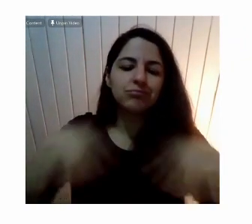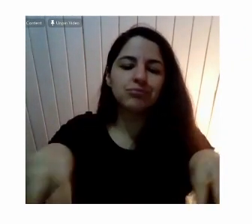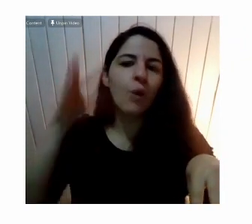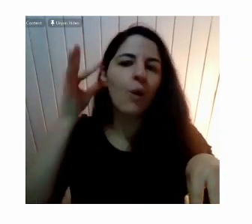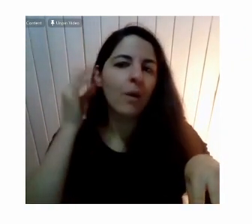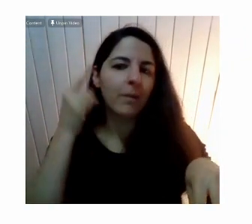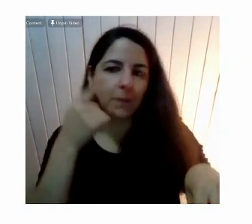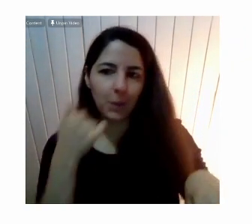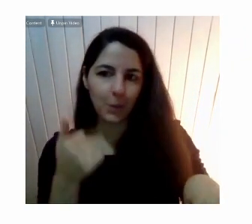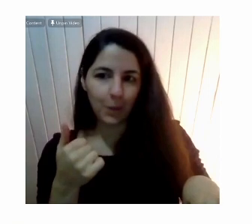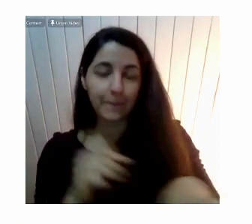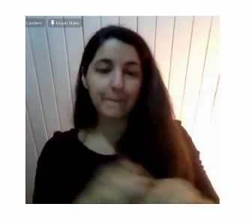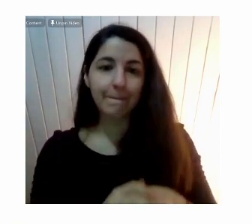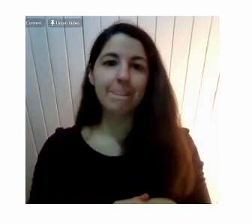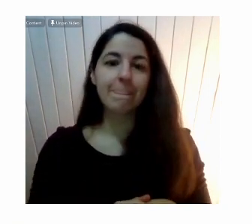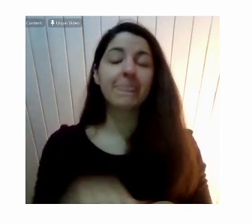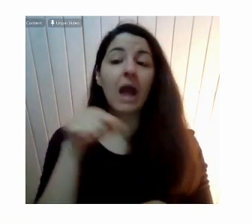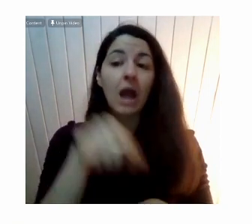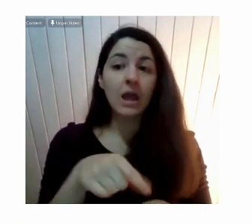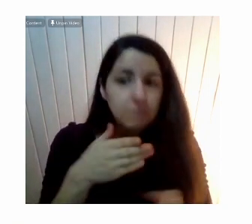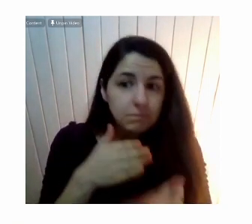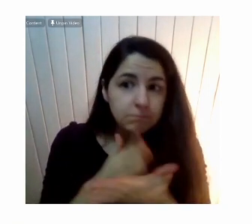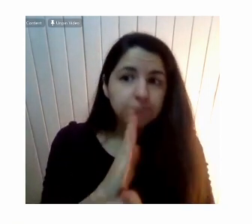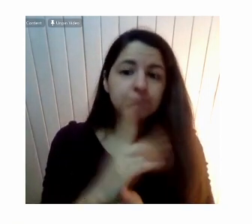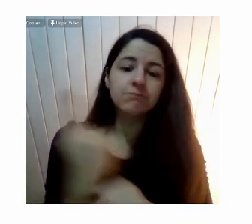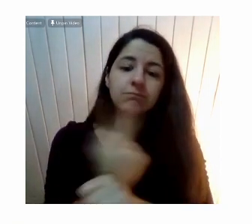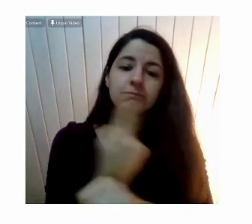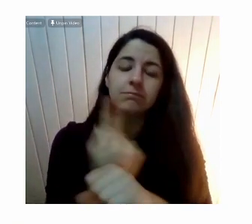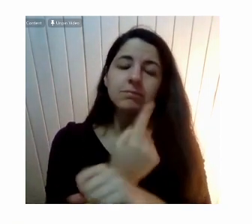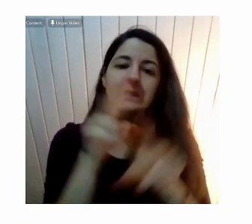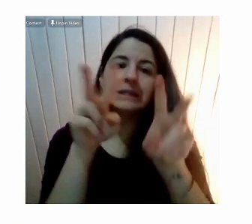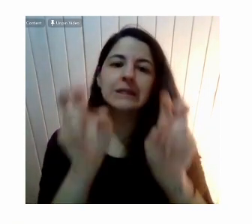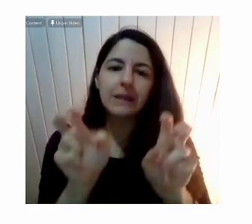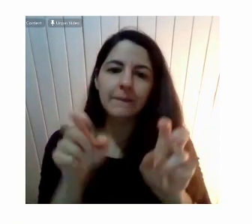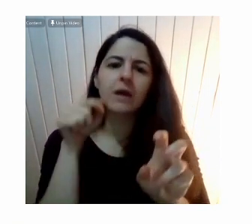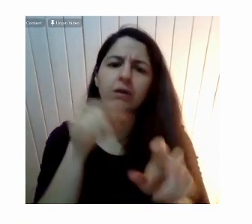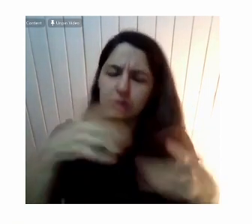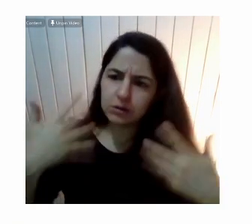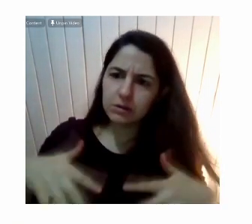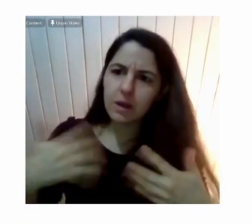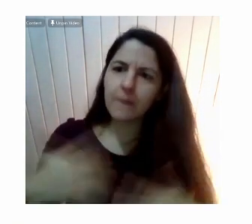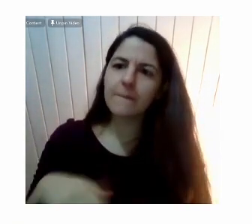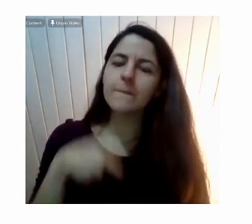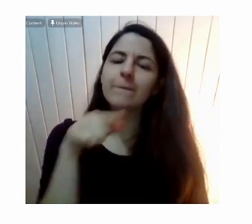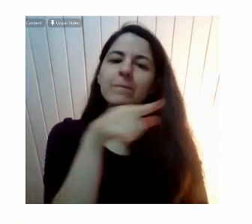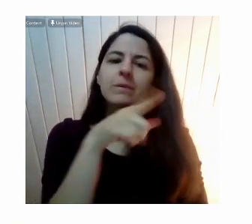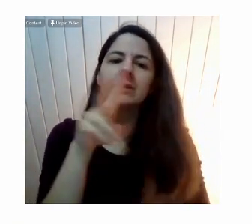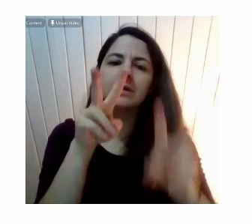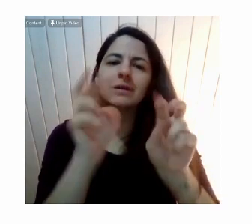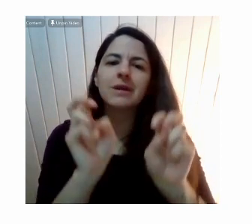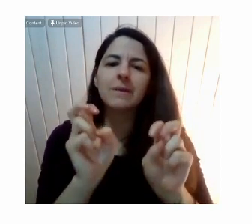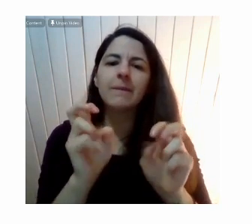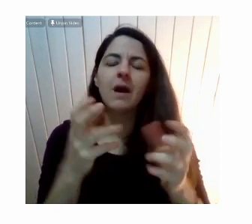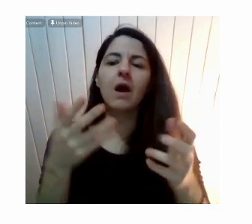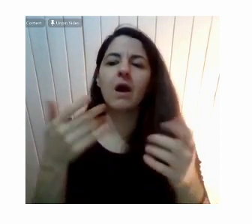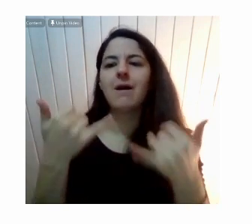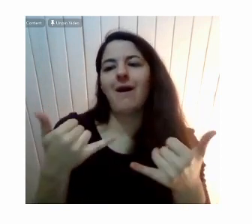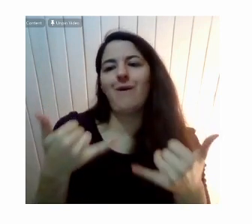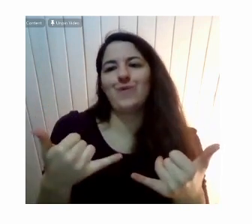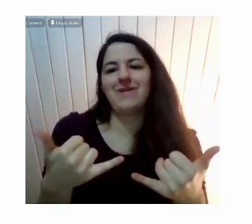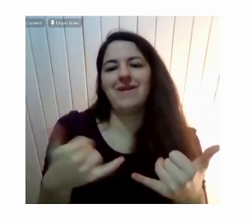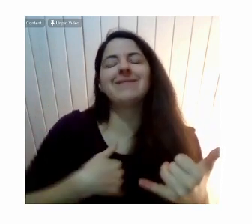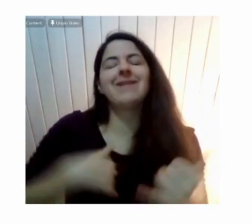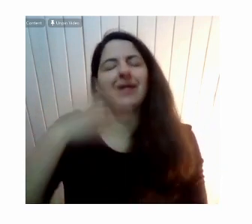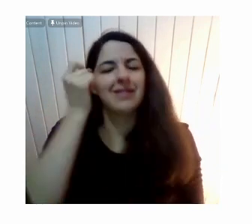Se empezaron a tocar temas Que ya empezaban a ser Determinantes Pero una cuestión Como la que hoy día Nos convoca ¿Cierto? El sexismo Y la